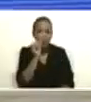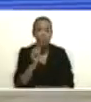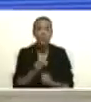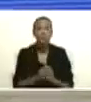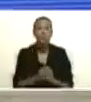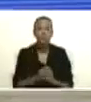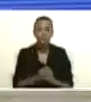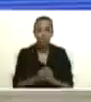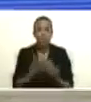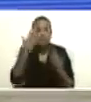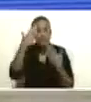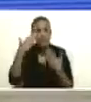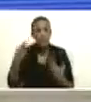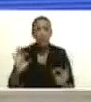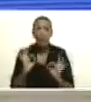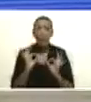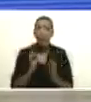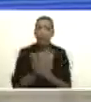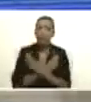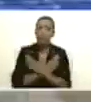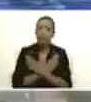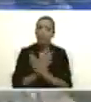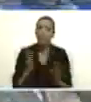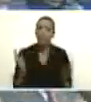saludo muy especial